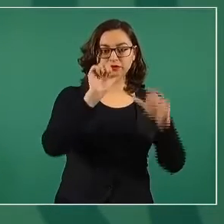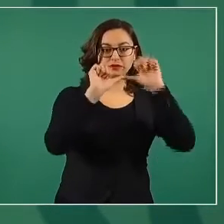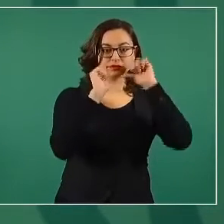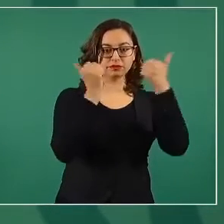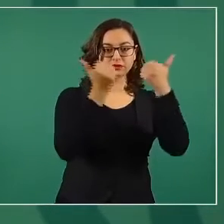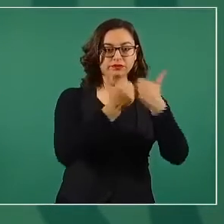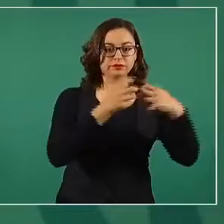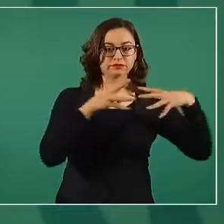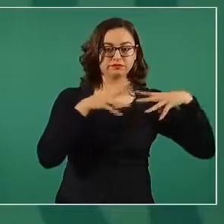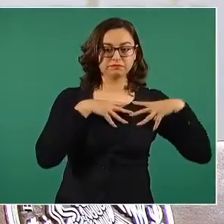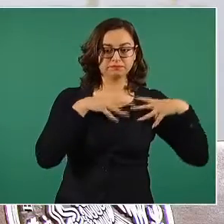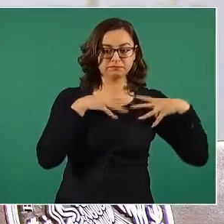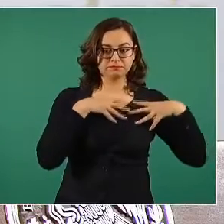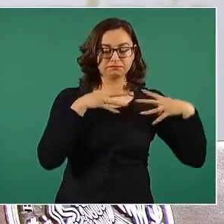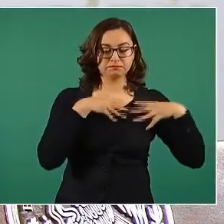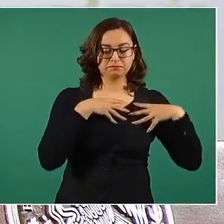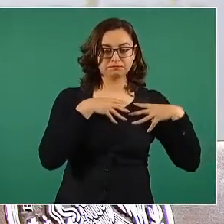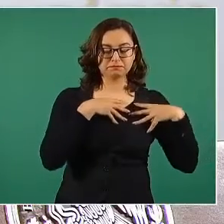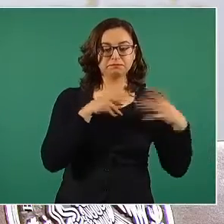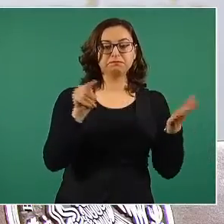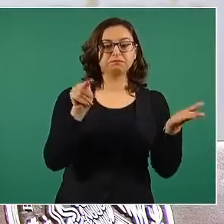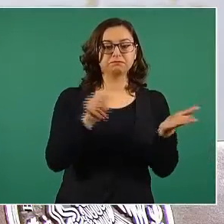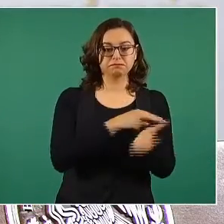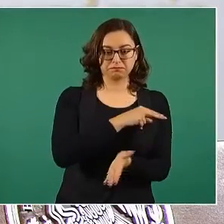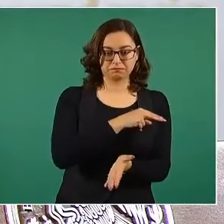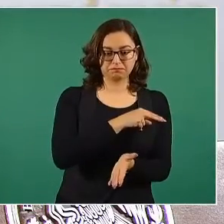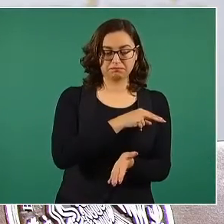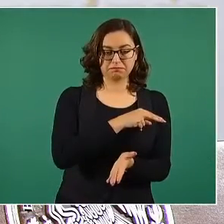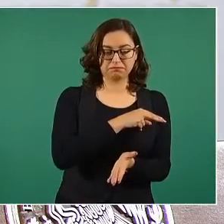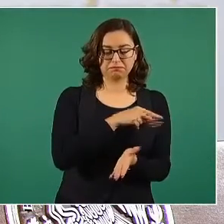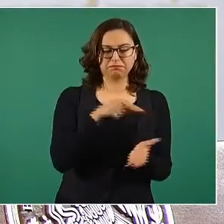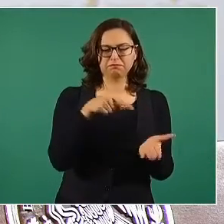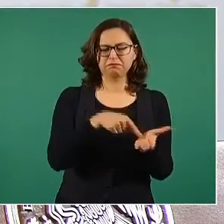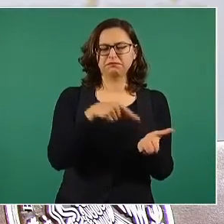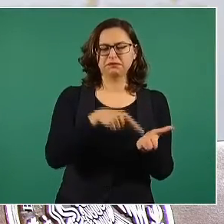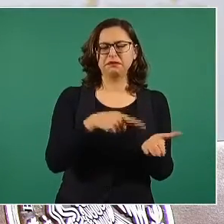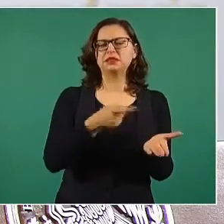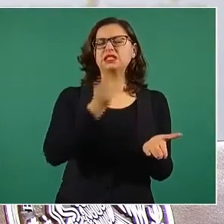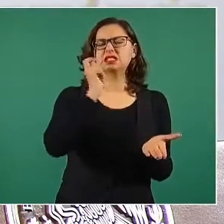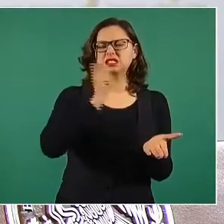que consiste en